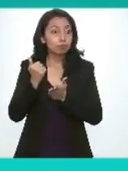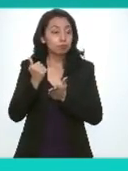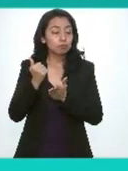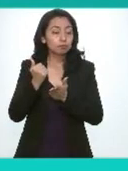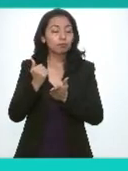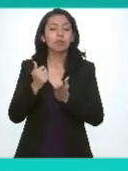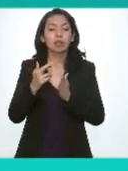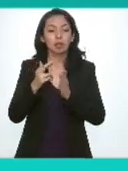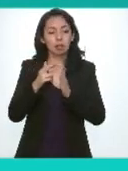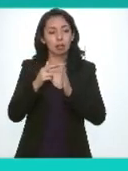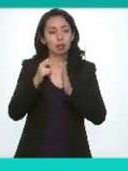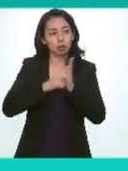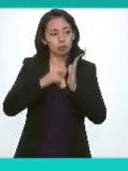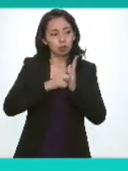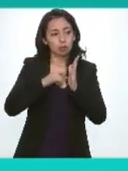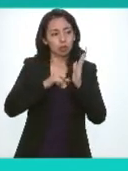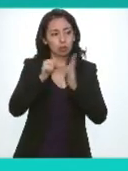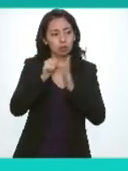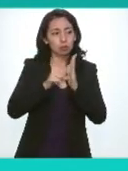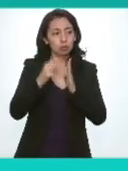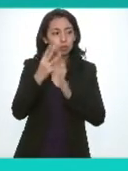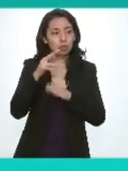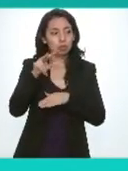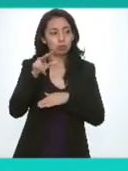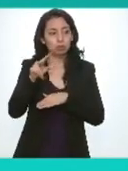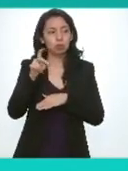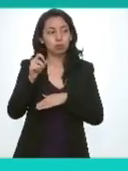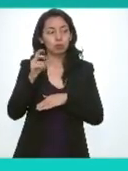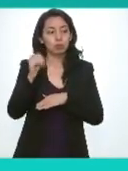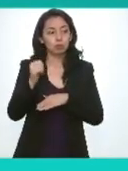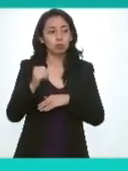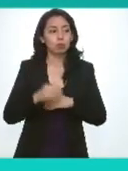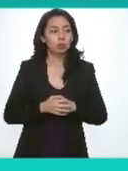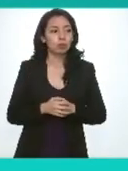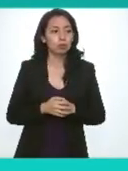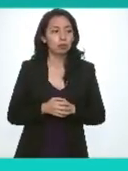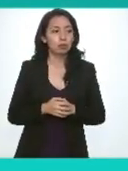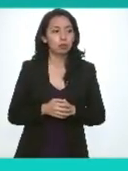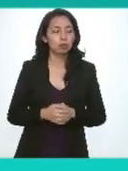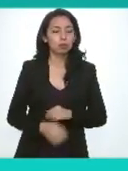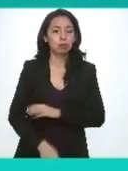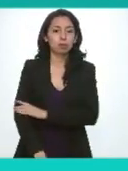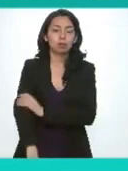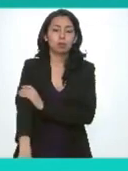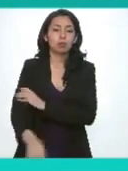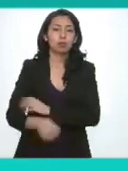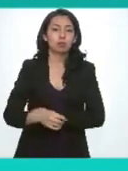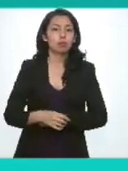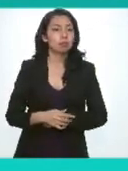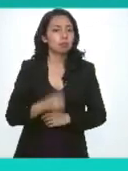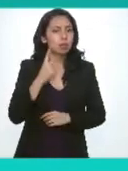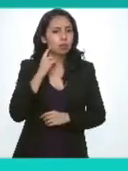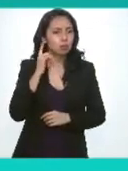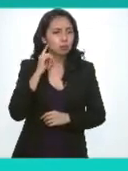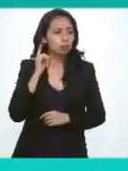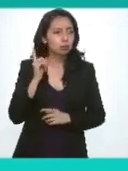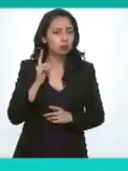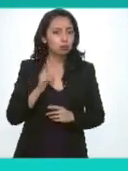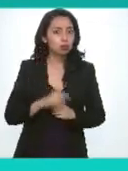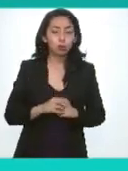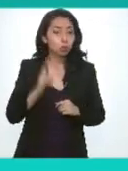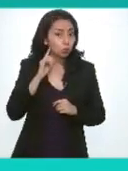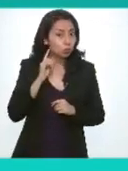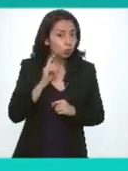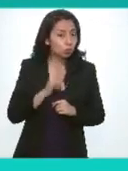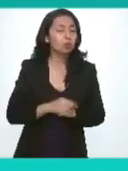de la reforma de los artículos tres dieciocho veinte cuarenta cuatro y cuarenta seis del reglamento no le escuchamos secretario guerra no me